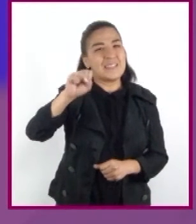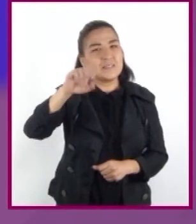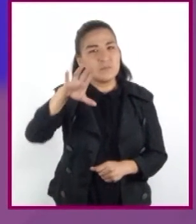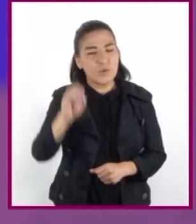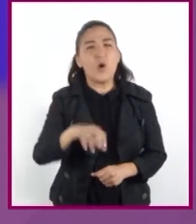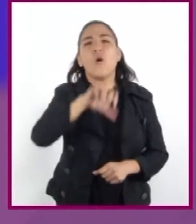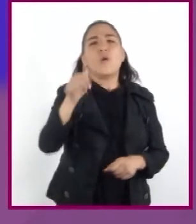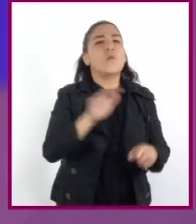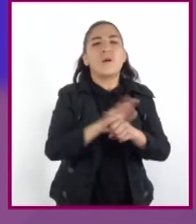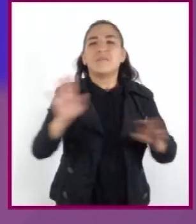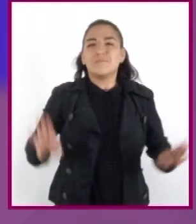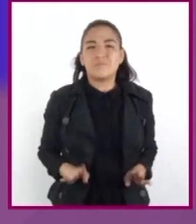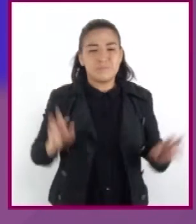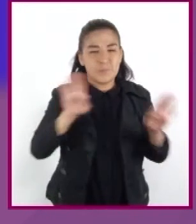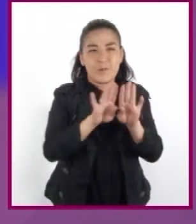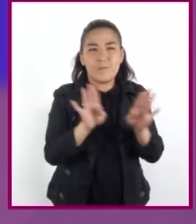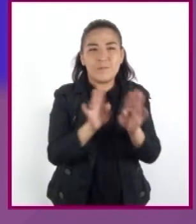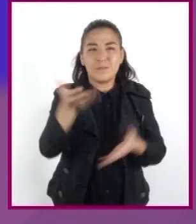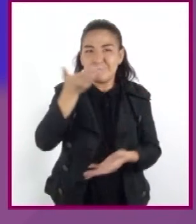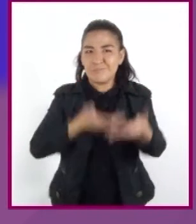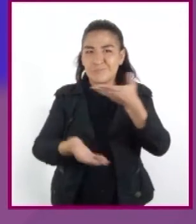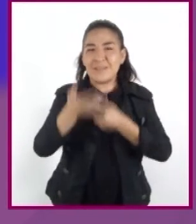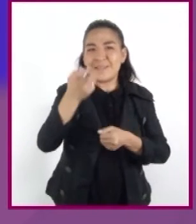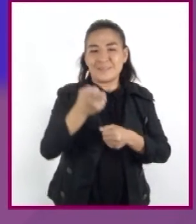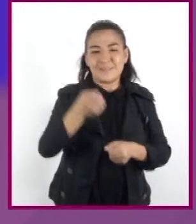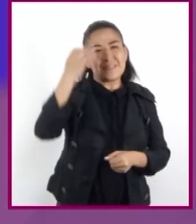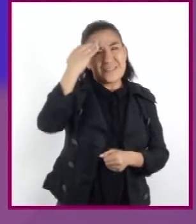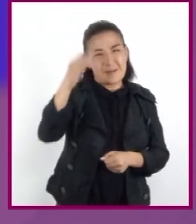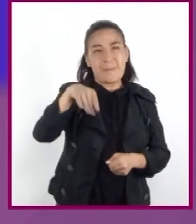compartieron las primeras sociedades mesoamericanas?